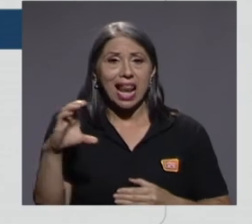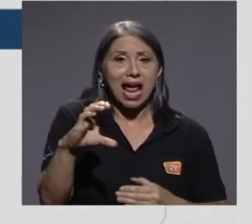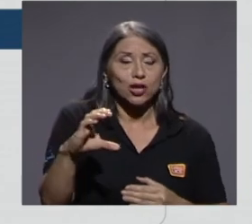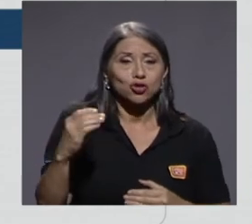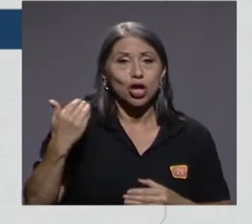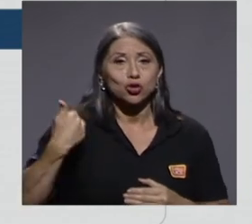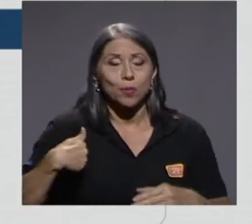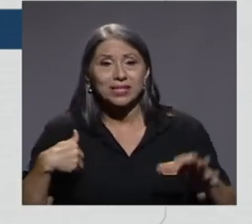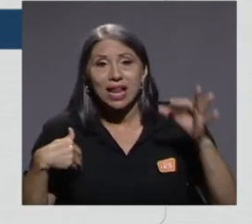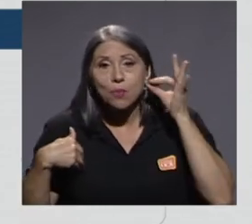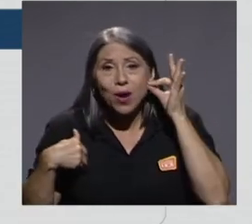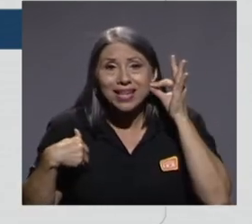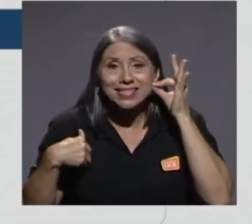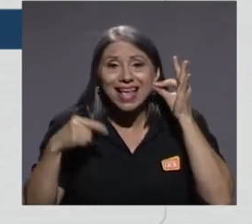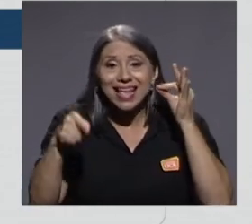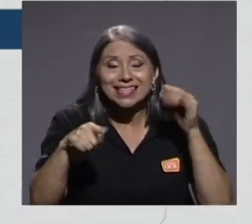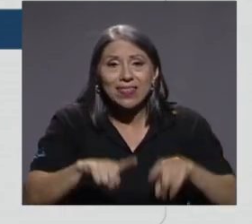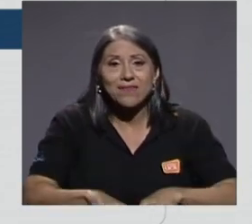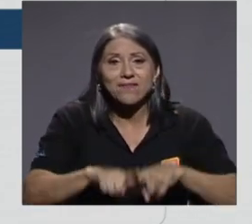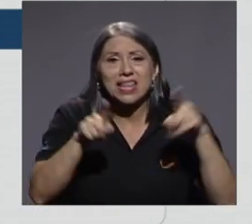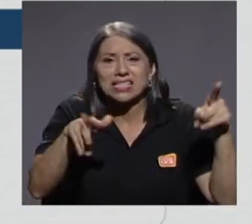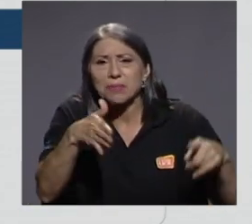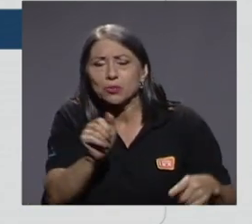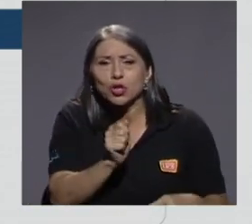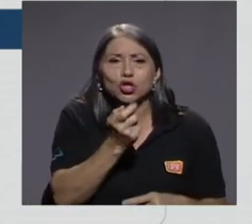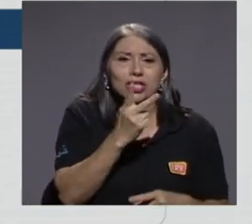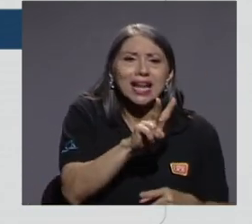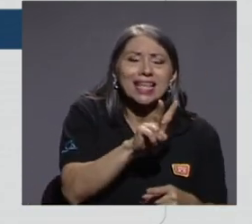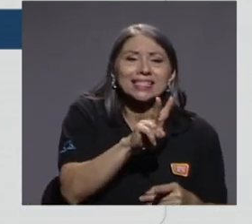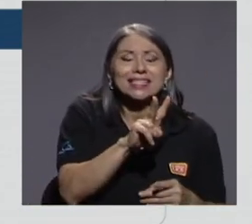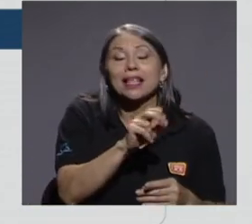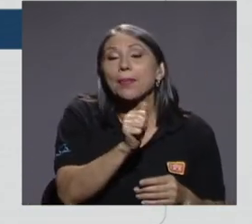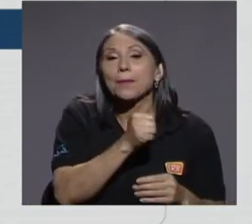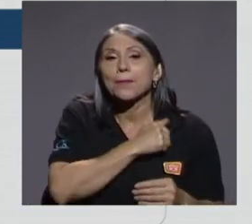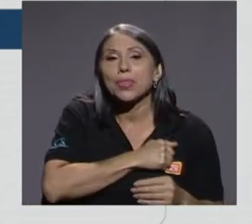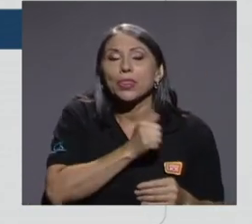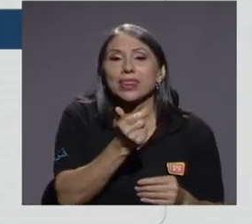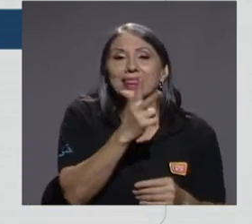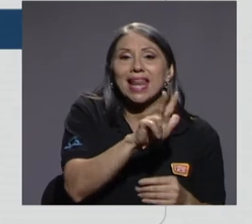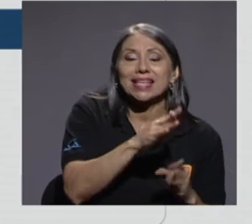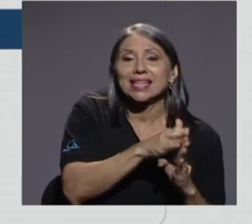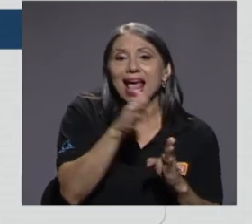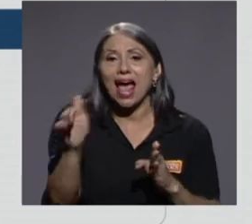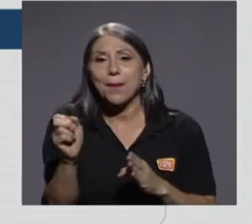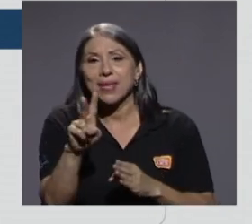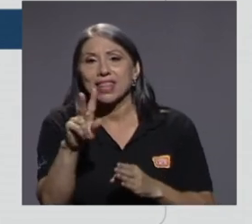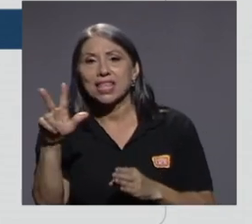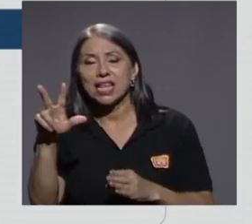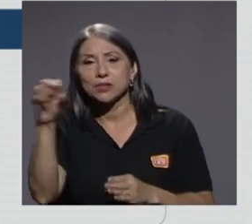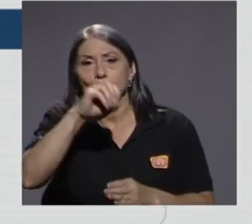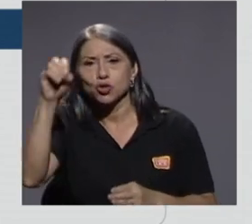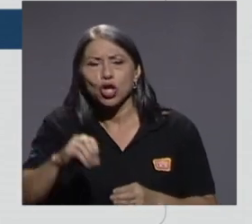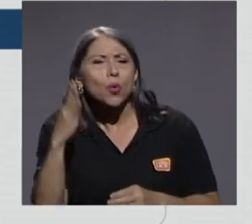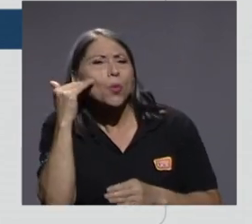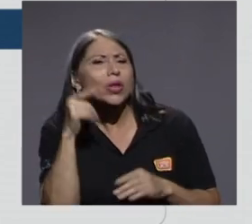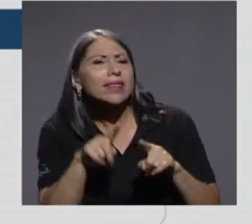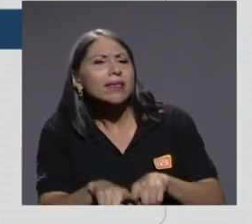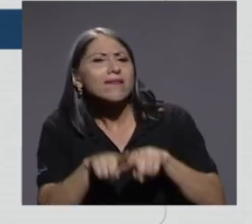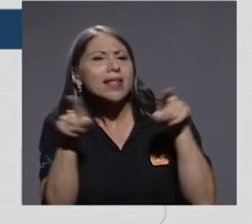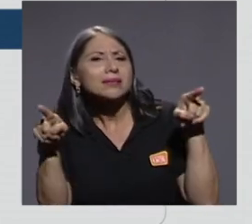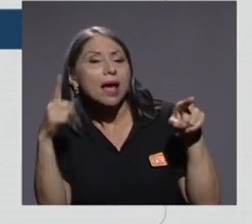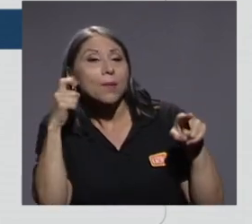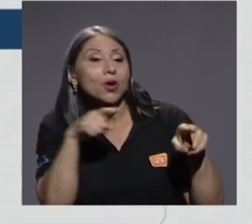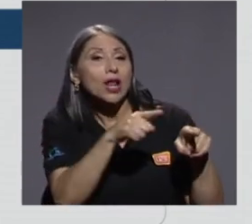13% y un 23%. Parte de esa brecha responde a que los hombres tienen trabajos o presentan